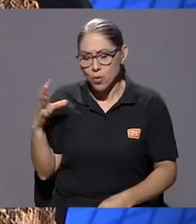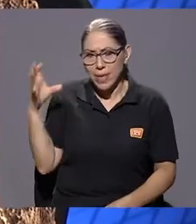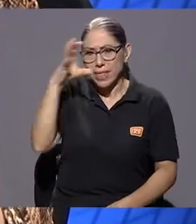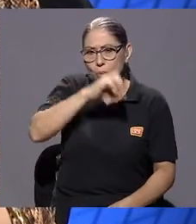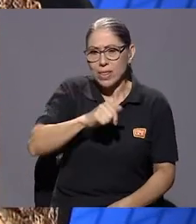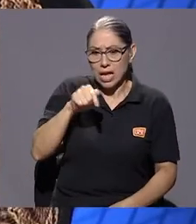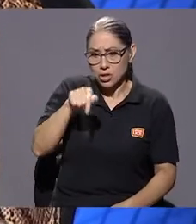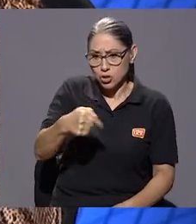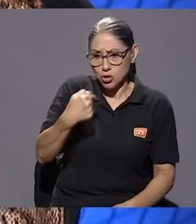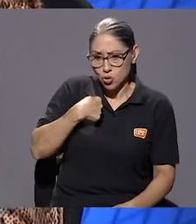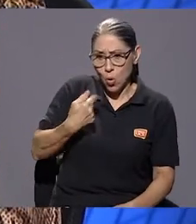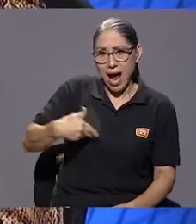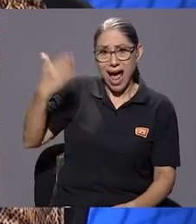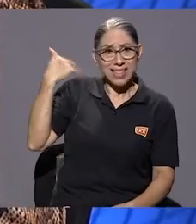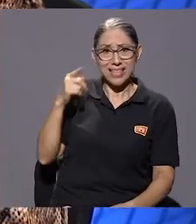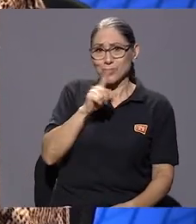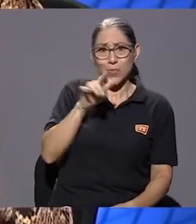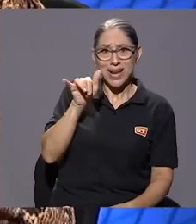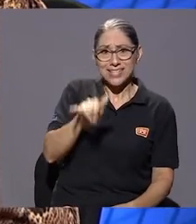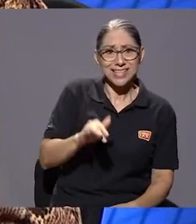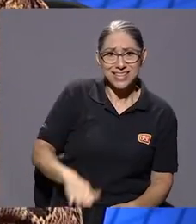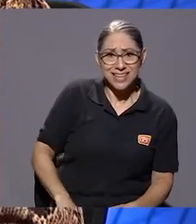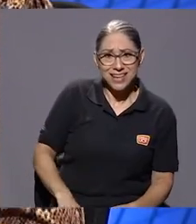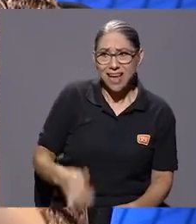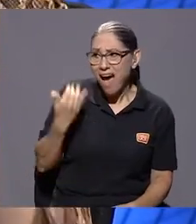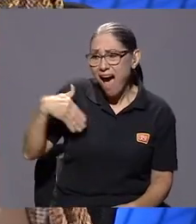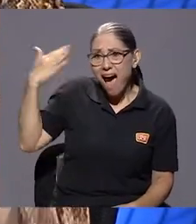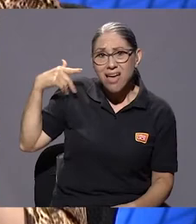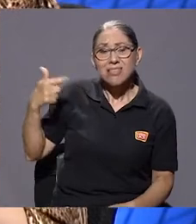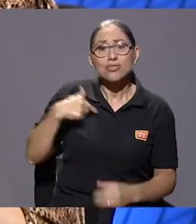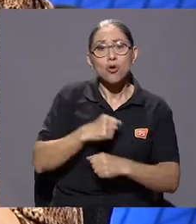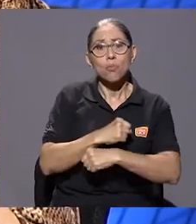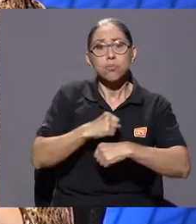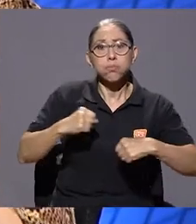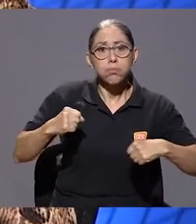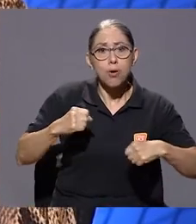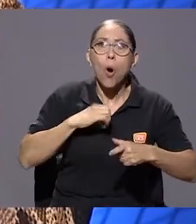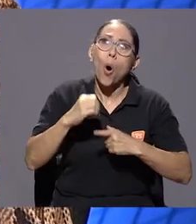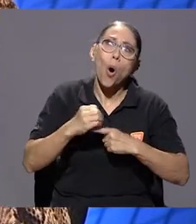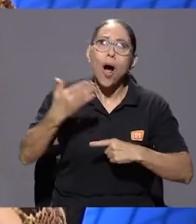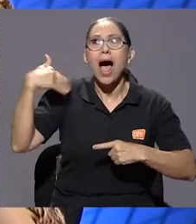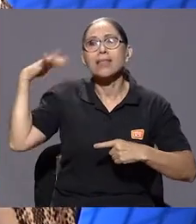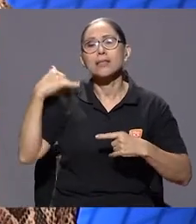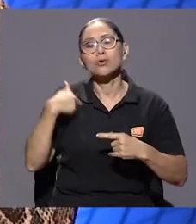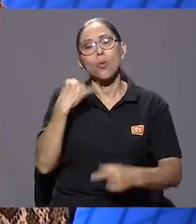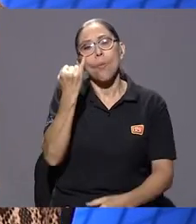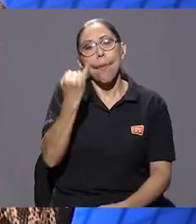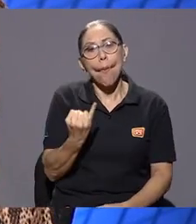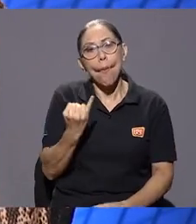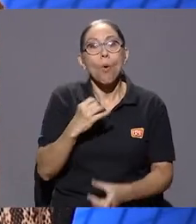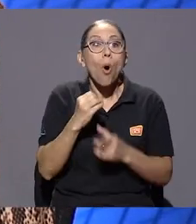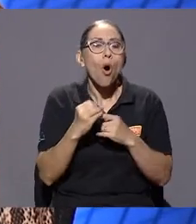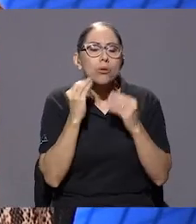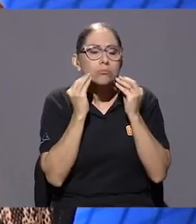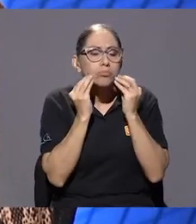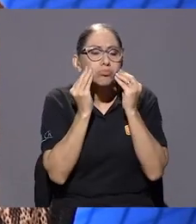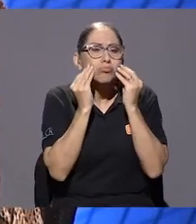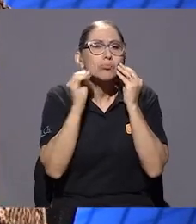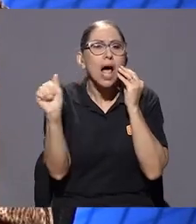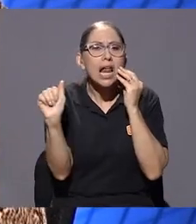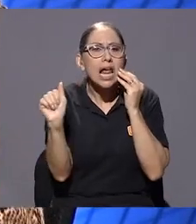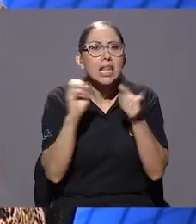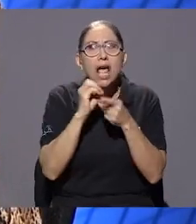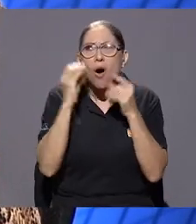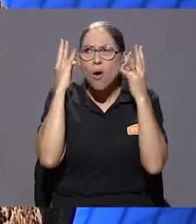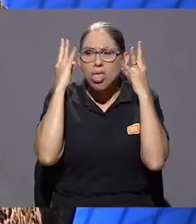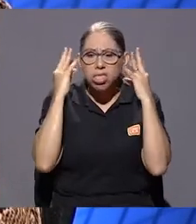montón de peso o disminuí muchísimo mi peso, o en mi cara, no sé, tengo una alergia, o mi cabello se cae, o lo que sea, que yo pueda decir,